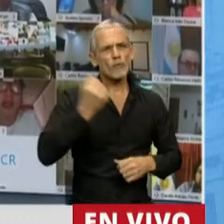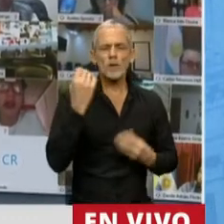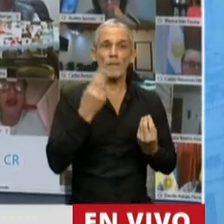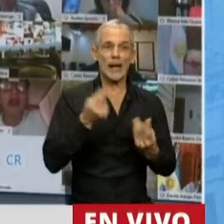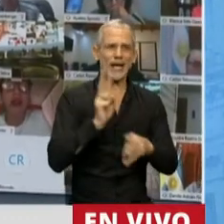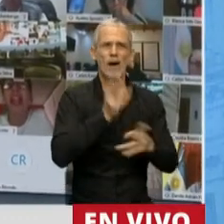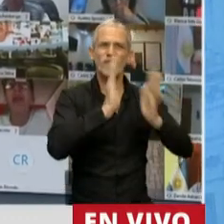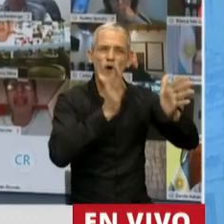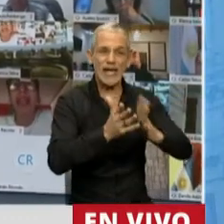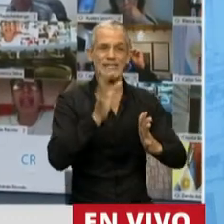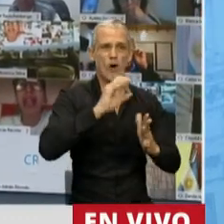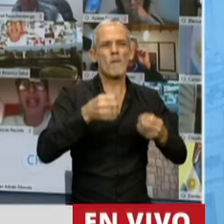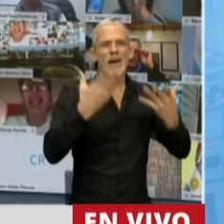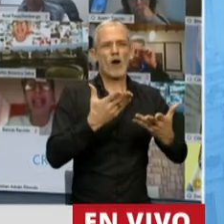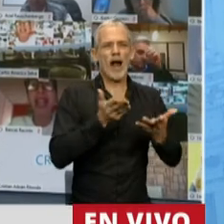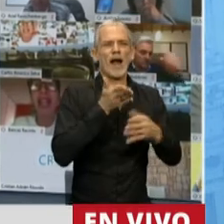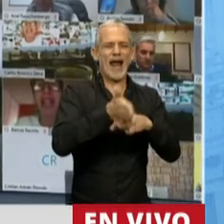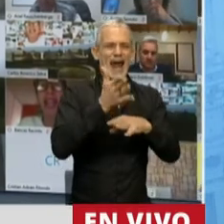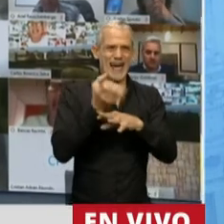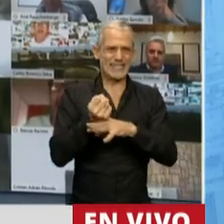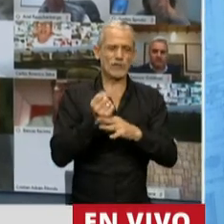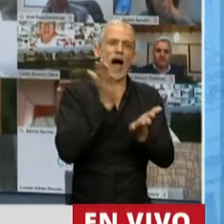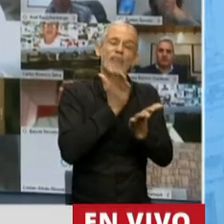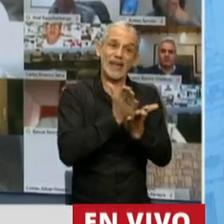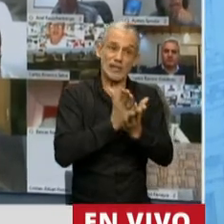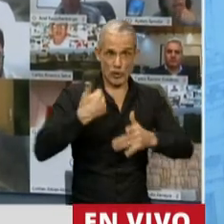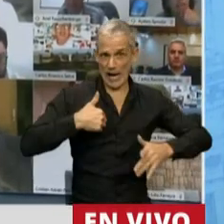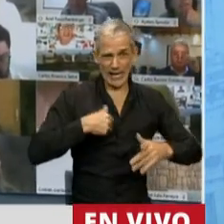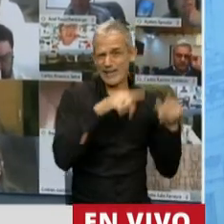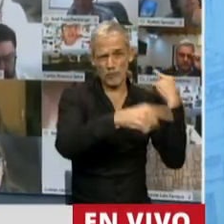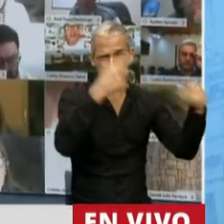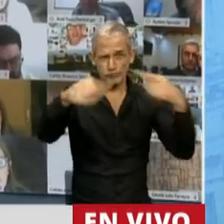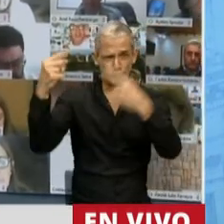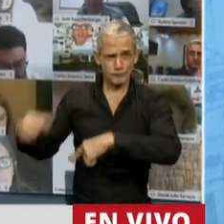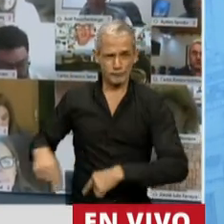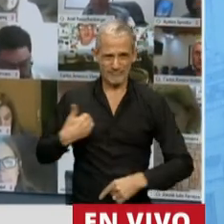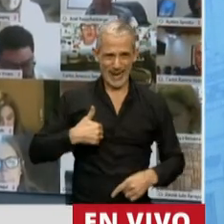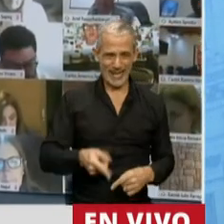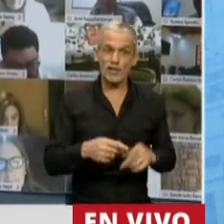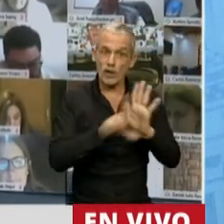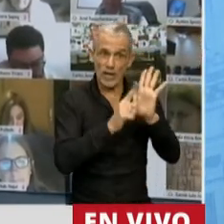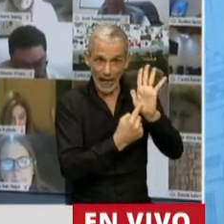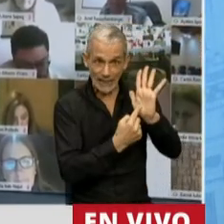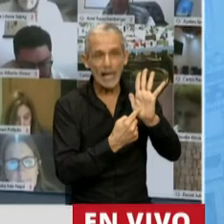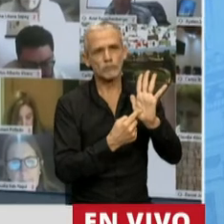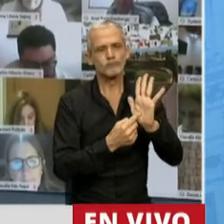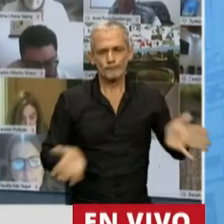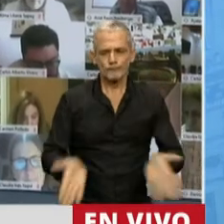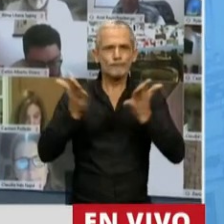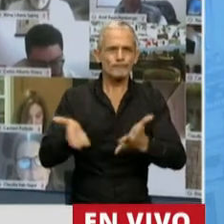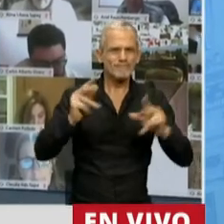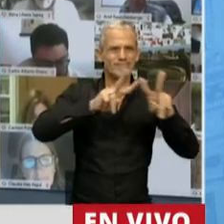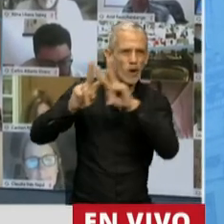prevenir las violencias y mejorar el acceso a derechos en toda la Argentina, que es muy diversa. Y justamente esta ley promueve la creación de